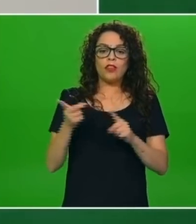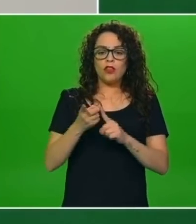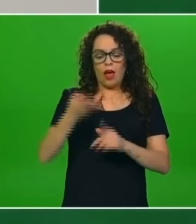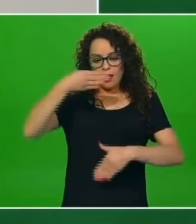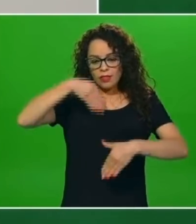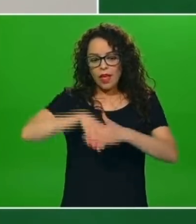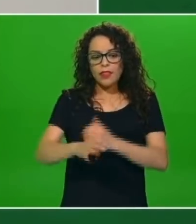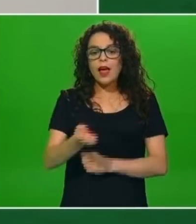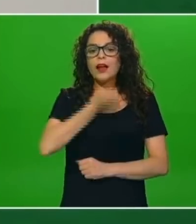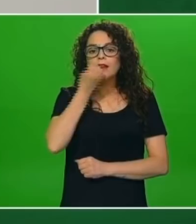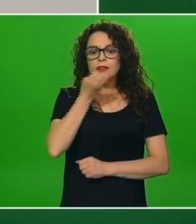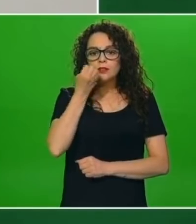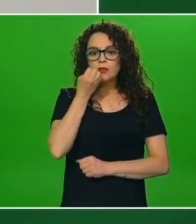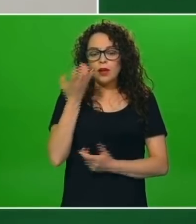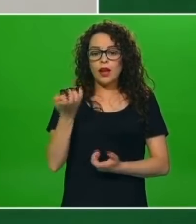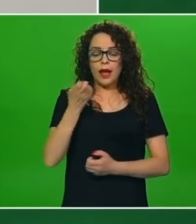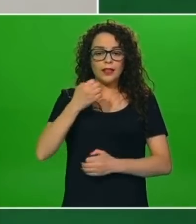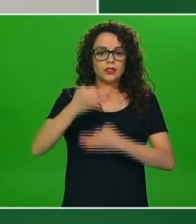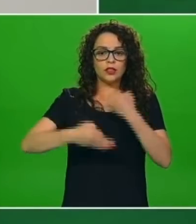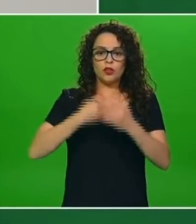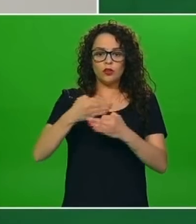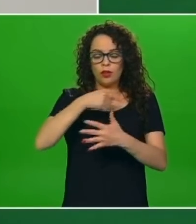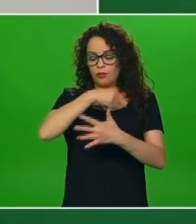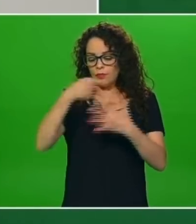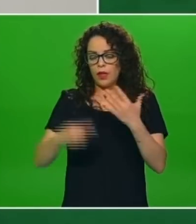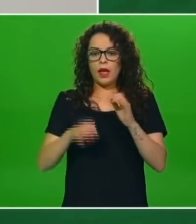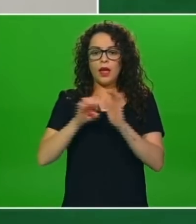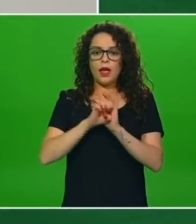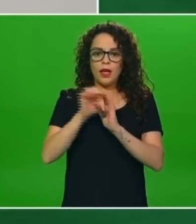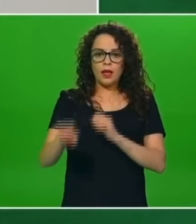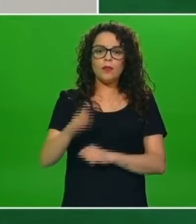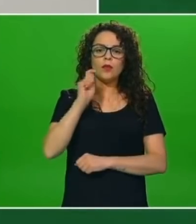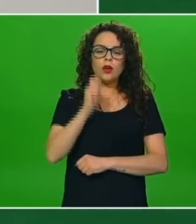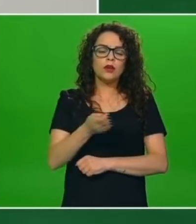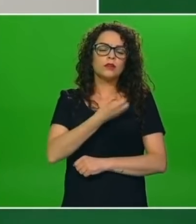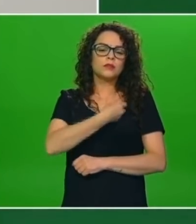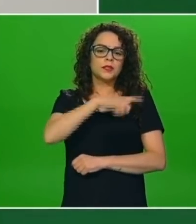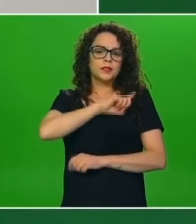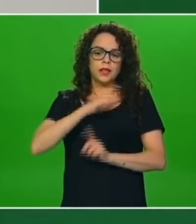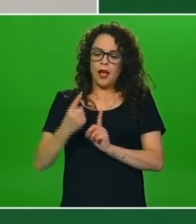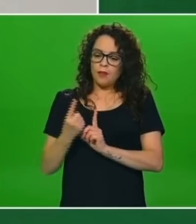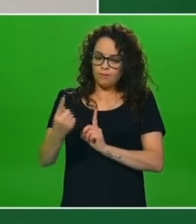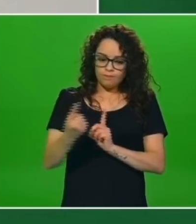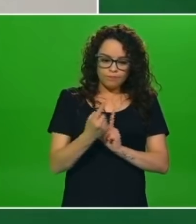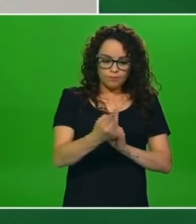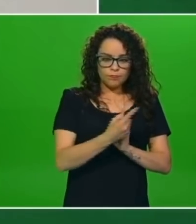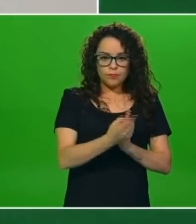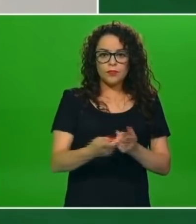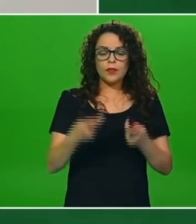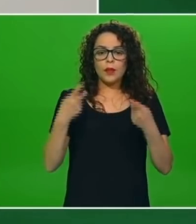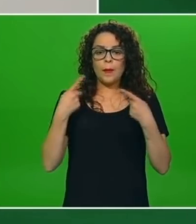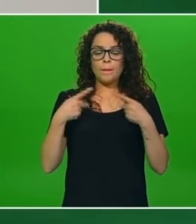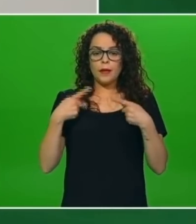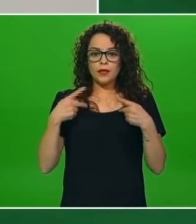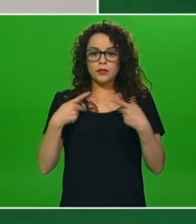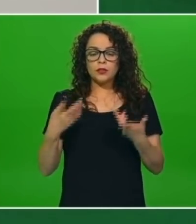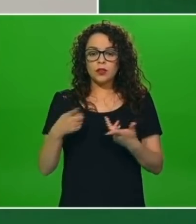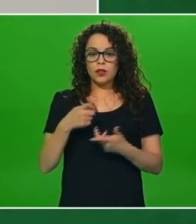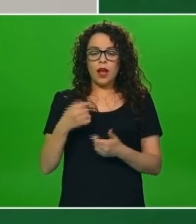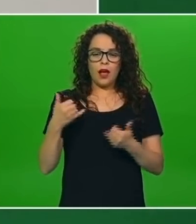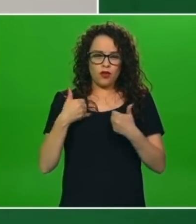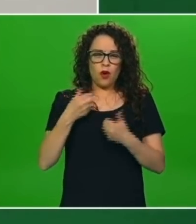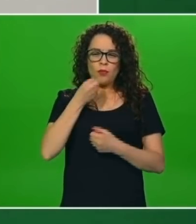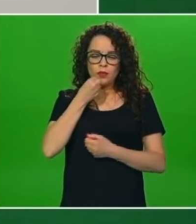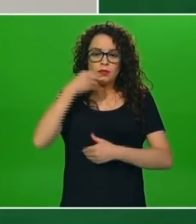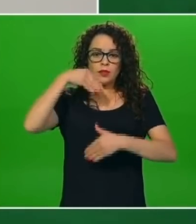planteles, como son todas estas medidas de sana distancia que se deben de cumplir, la asistencia de los alumnos de manera escalonada para que